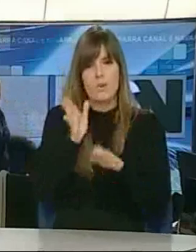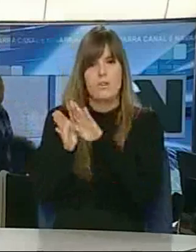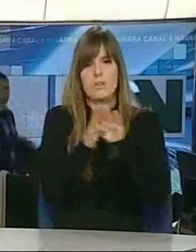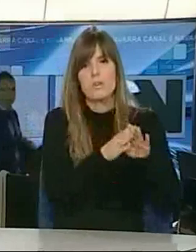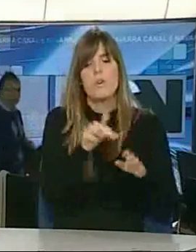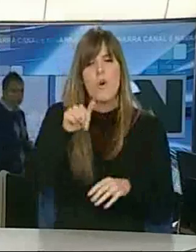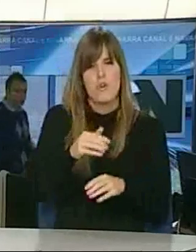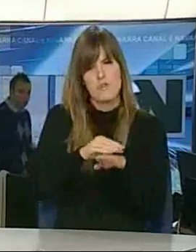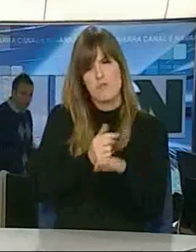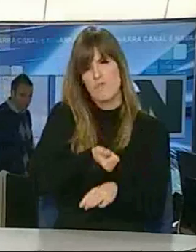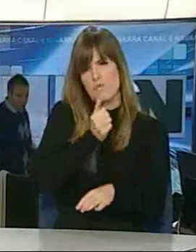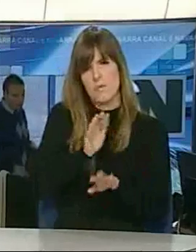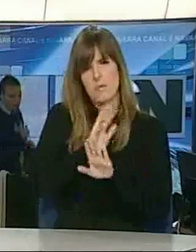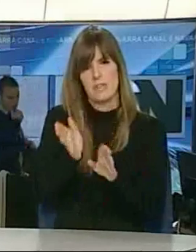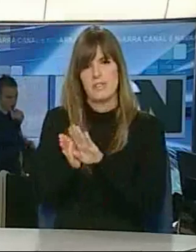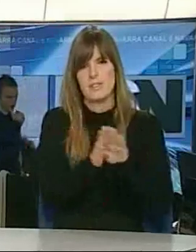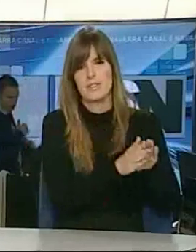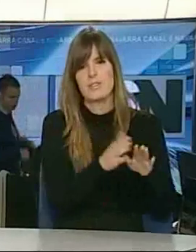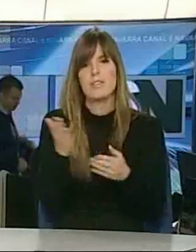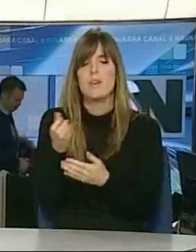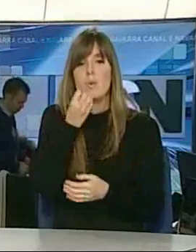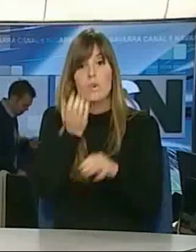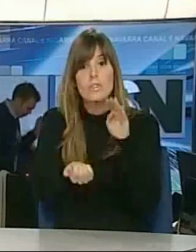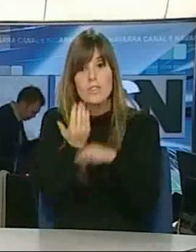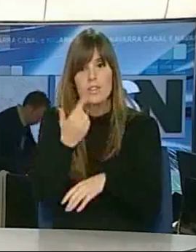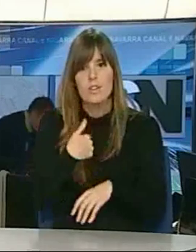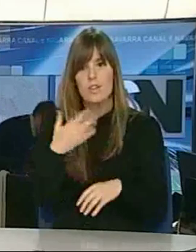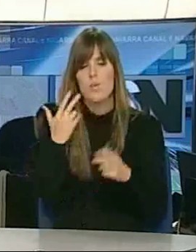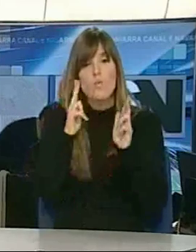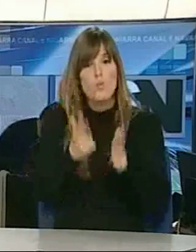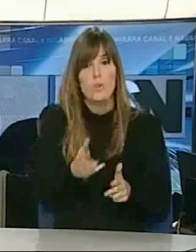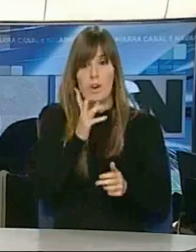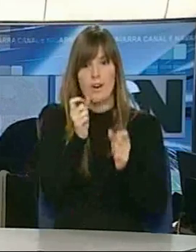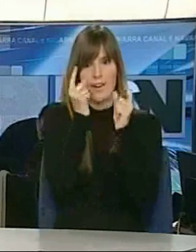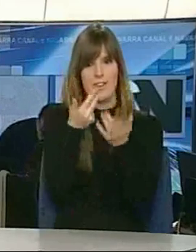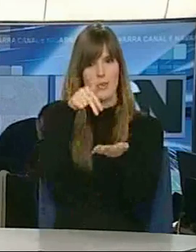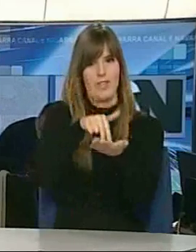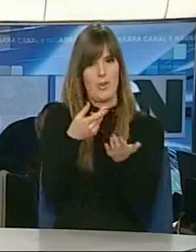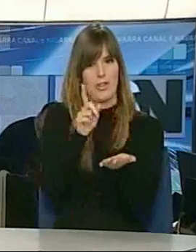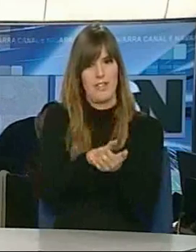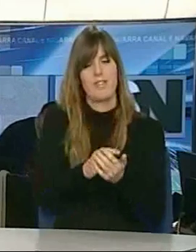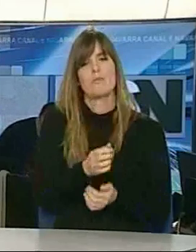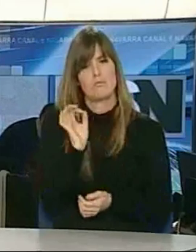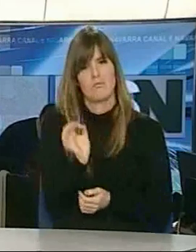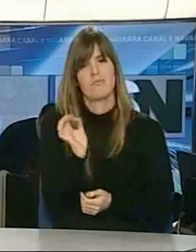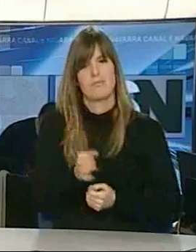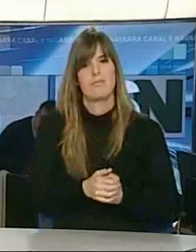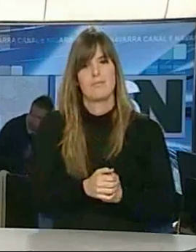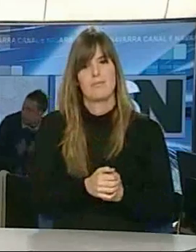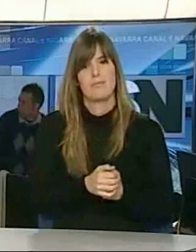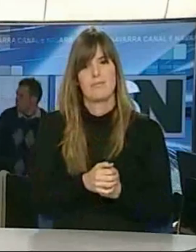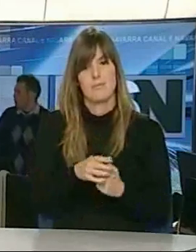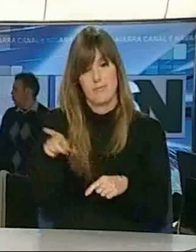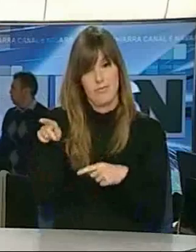nada más. Buenos días. Yo estaba muerto, me han resucitado. Sí, estos.